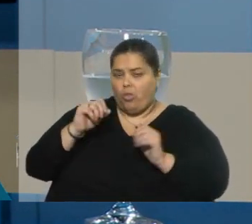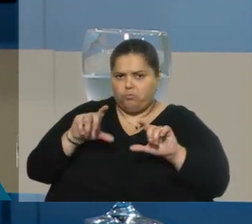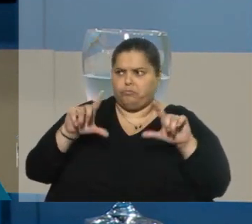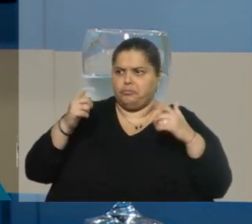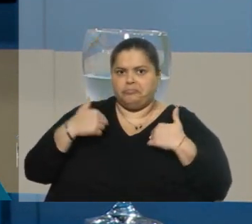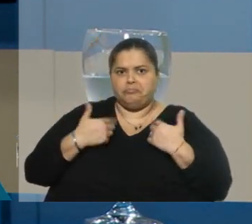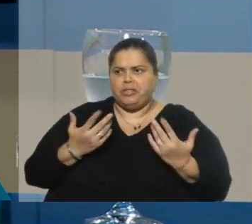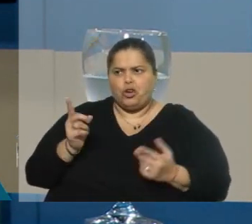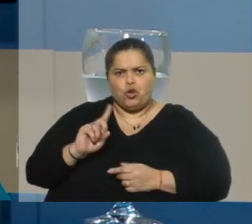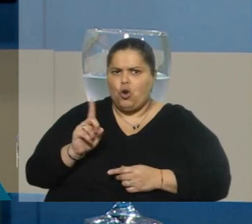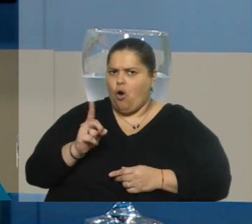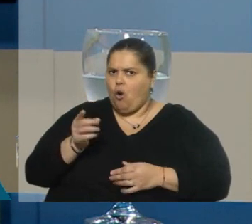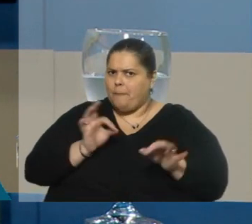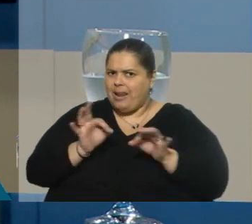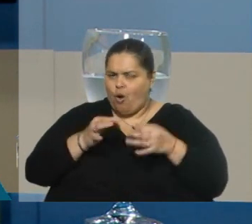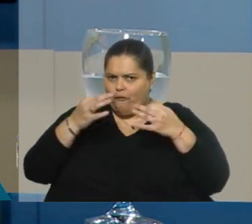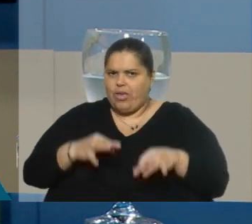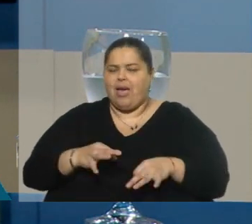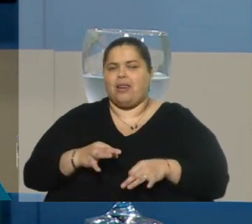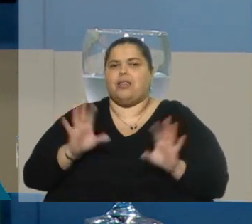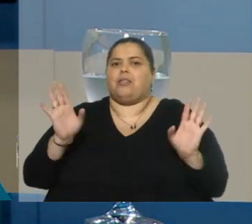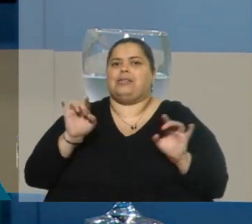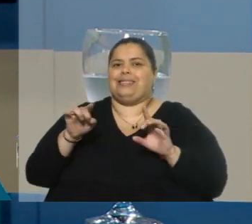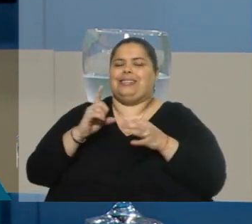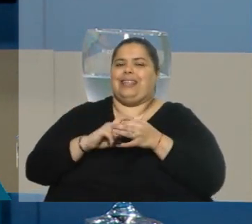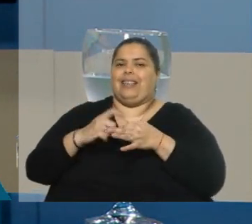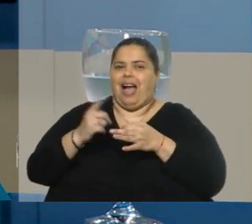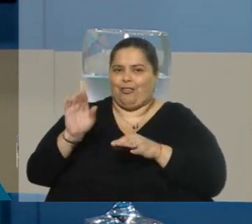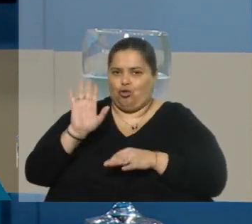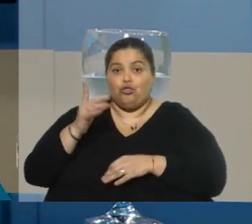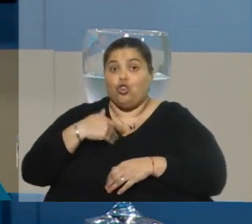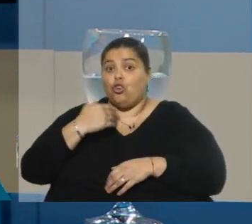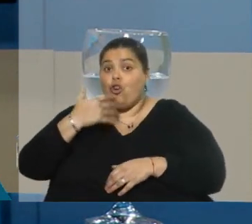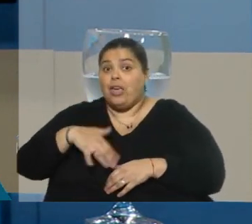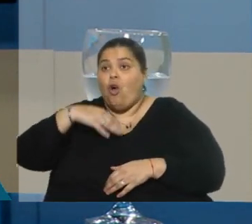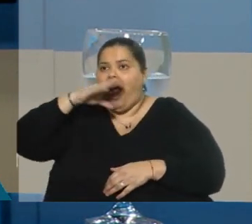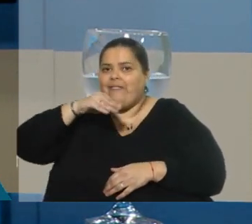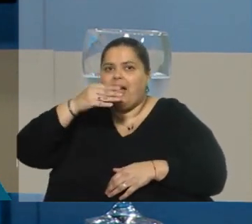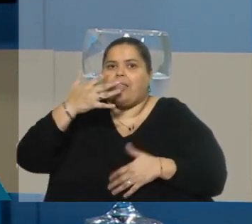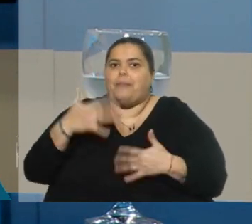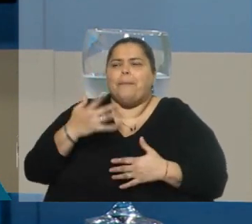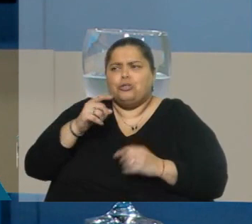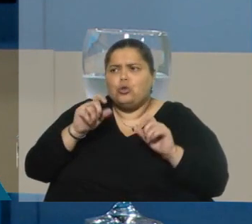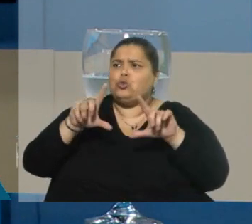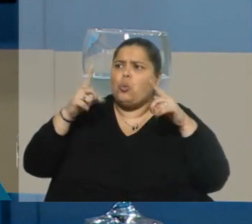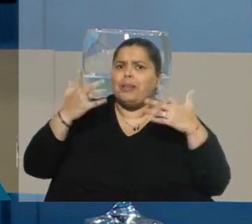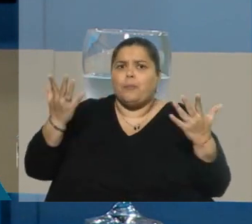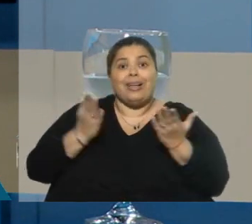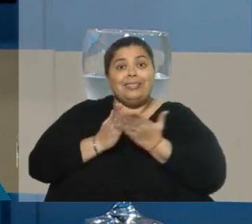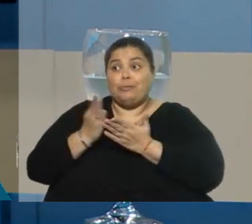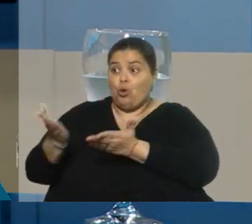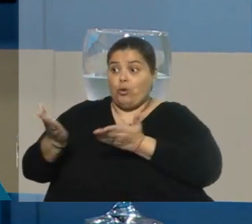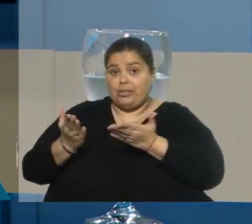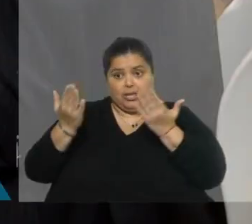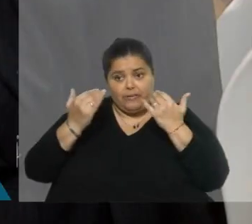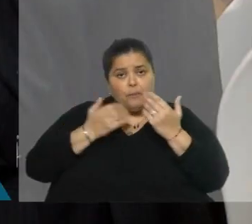no ha manejado de manera rigurosa. Yo no quiero hablar de mala intención, pero me ha sorprendido mucho, porque de todas formas hemos tenido siempre la actitud de recibirlos y de